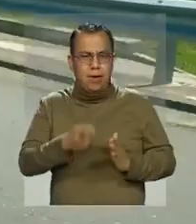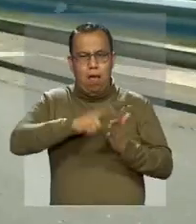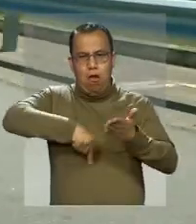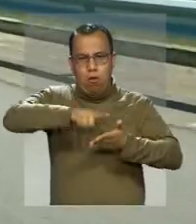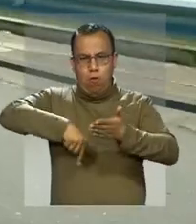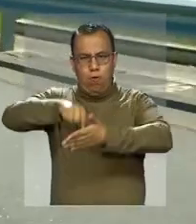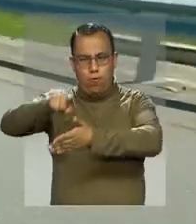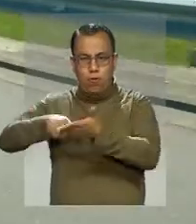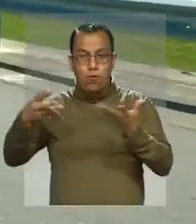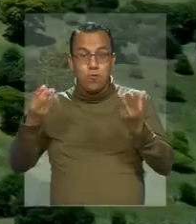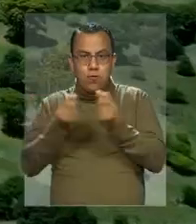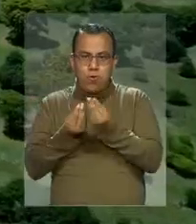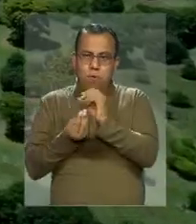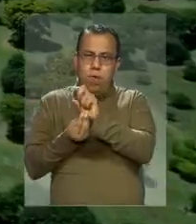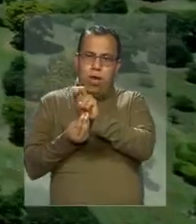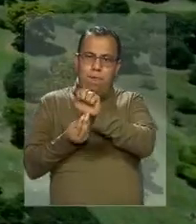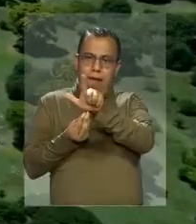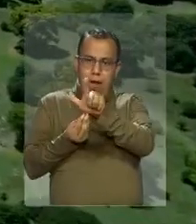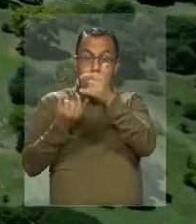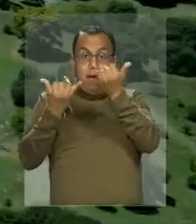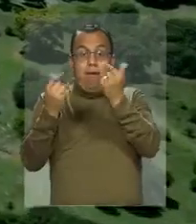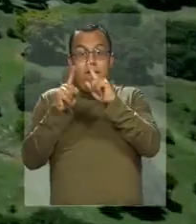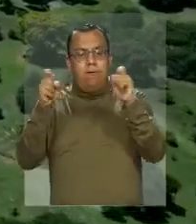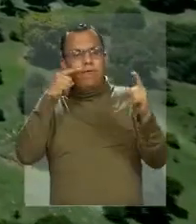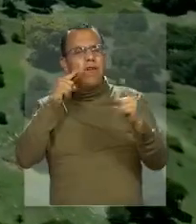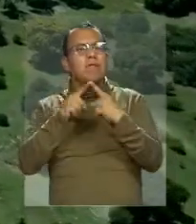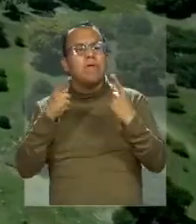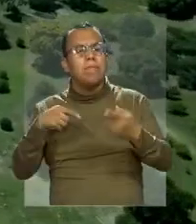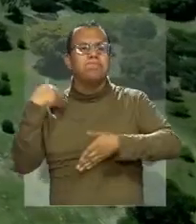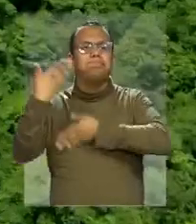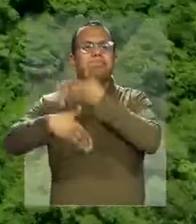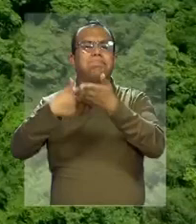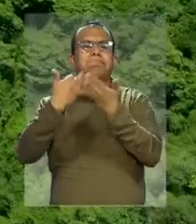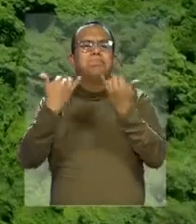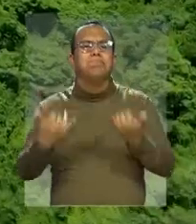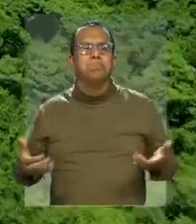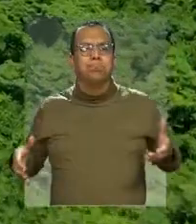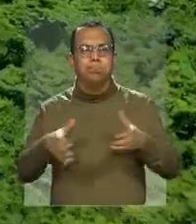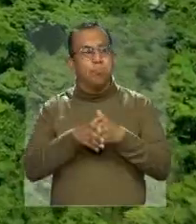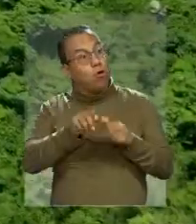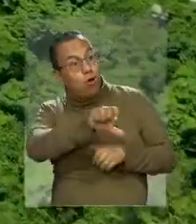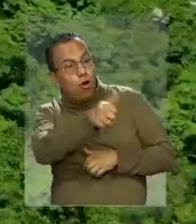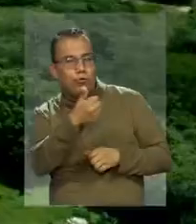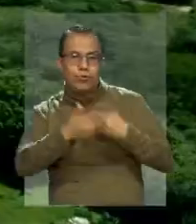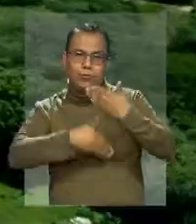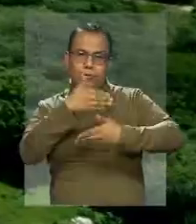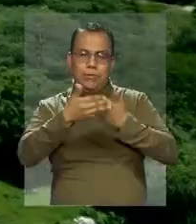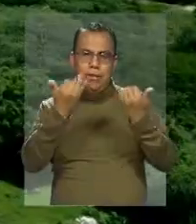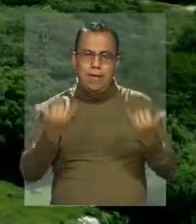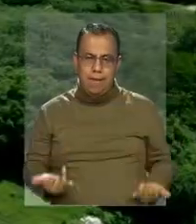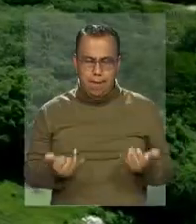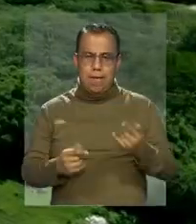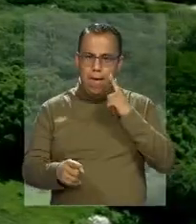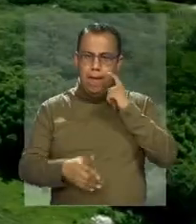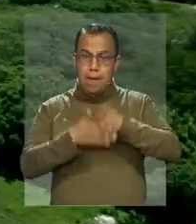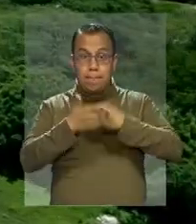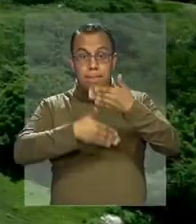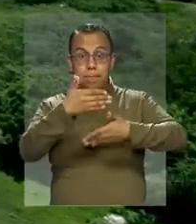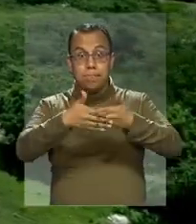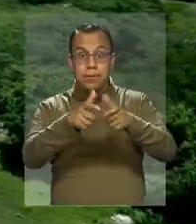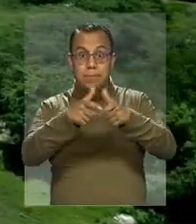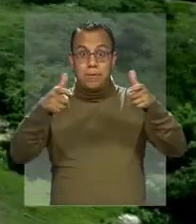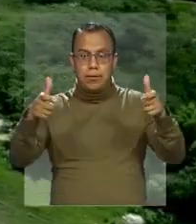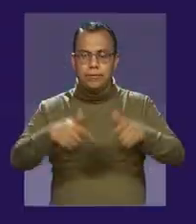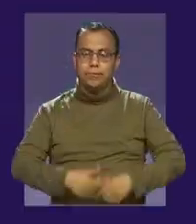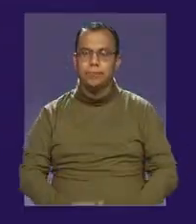contratos del Grupo Aval en el país, y además dar trámite a un proceso con otras sanciones contra ese emporio económico.